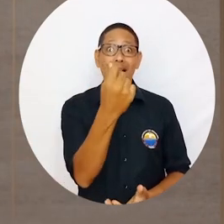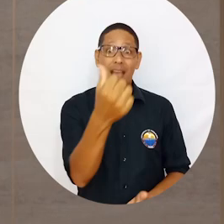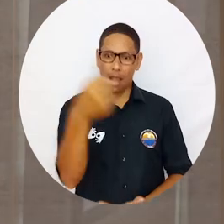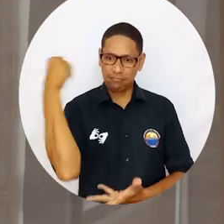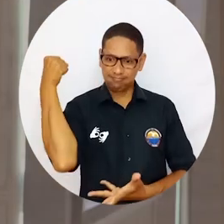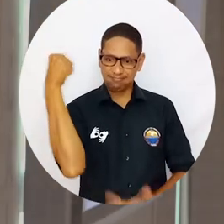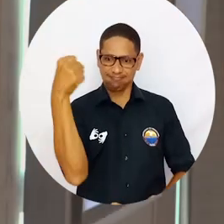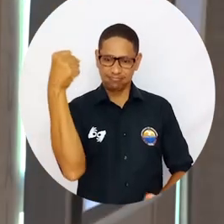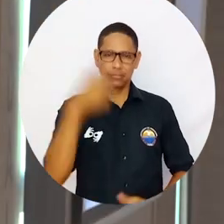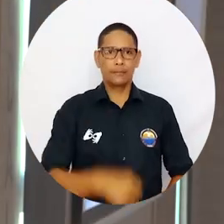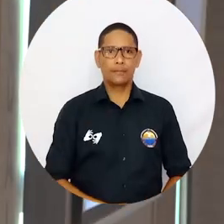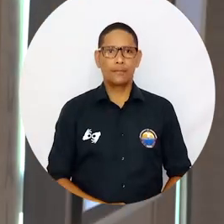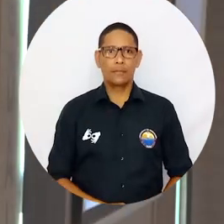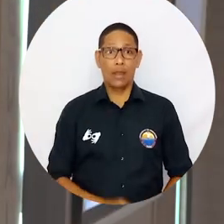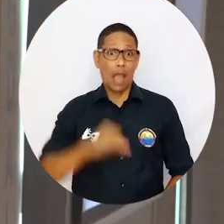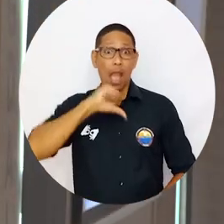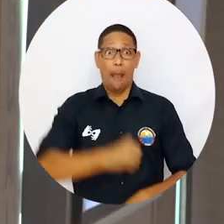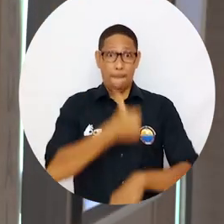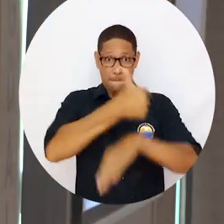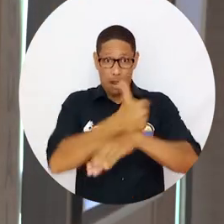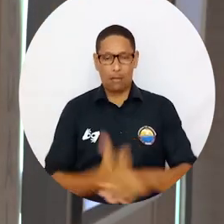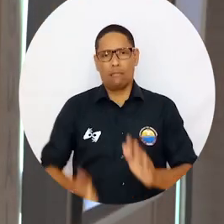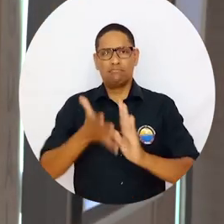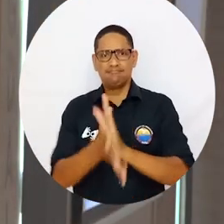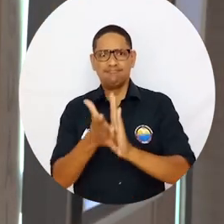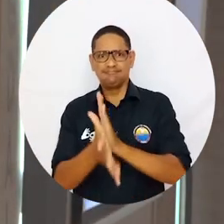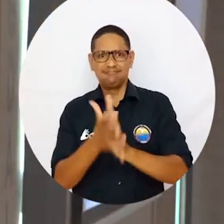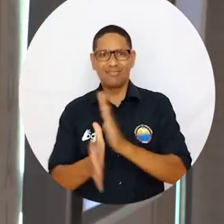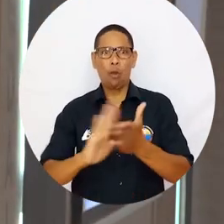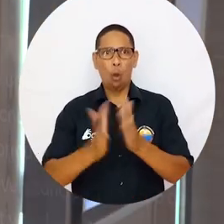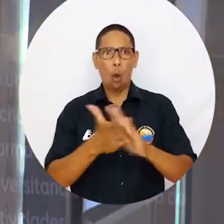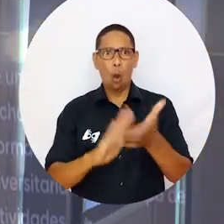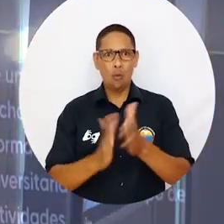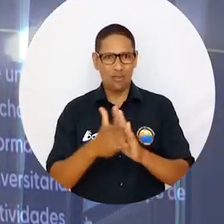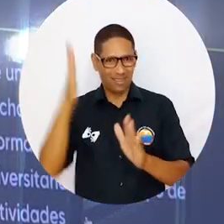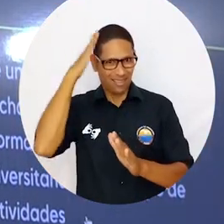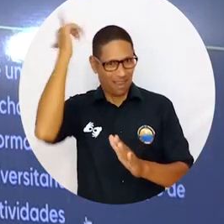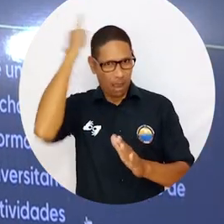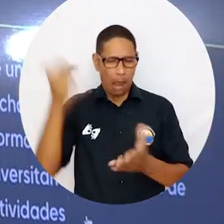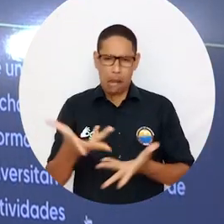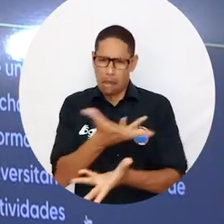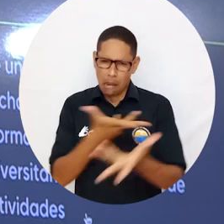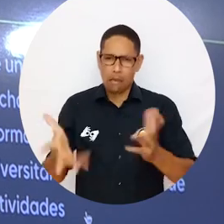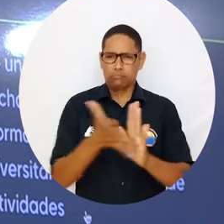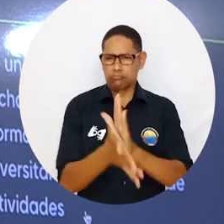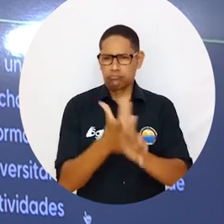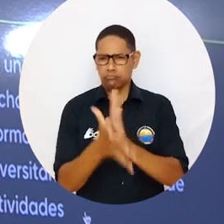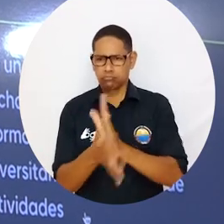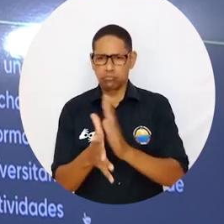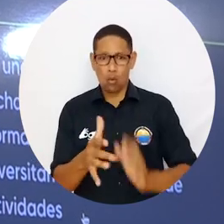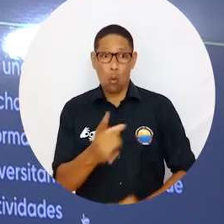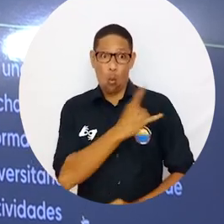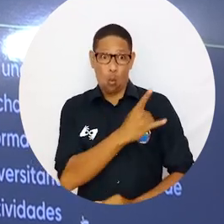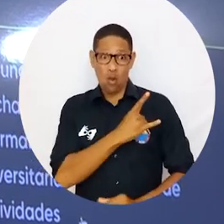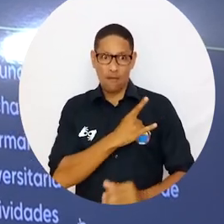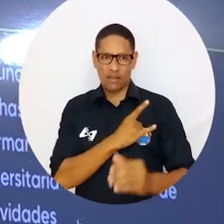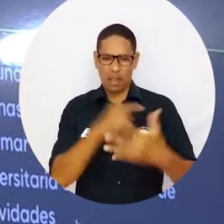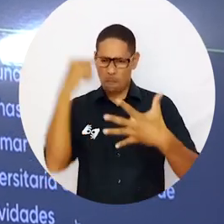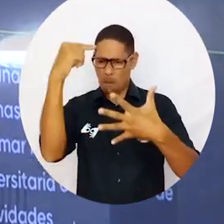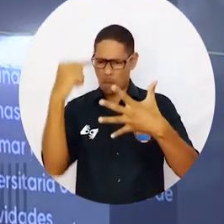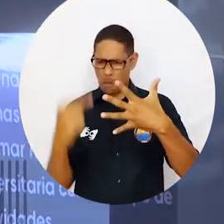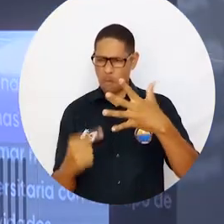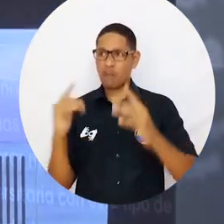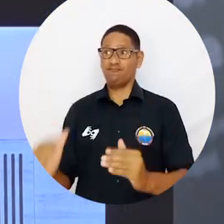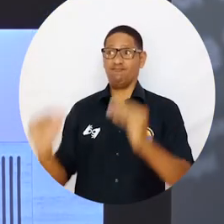es la escasez de recursos. El rector Pablo Vera interactuó con la comunidad académica para explicarles el financiamiento, las características de una